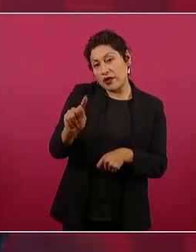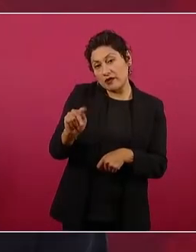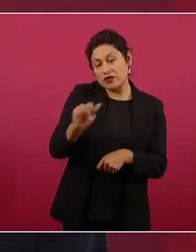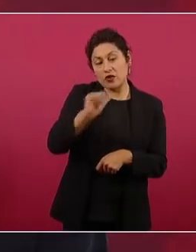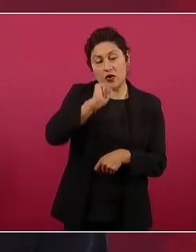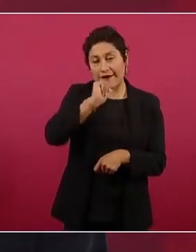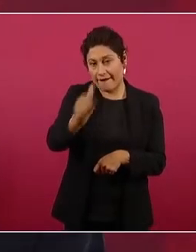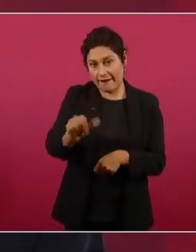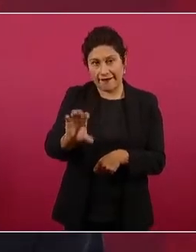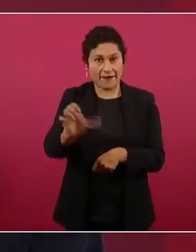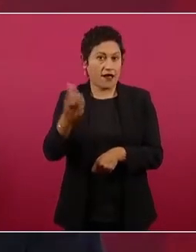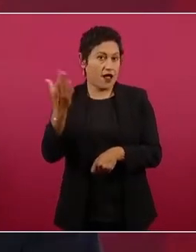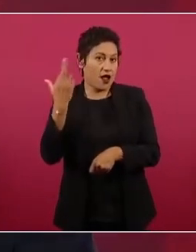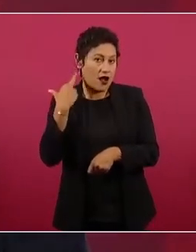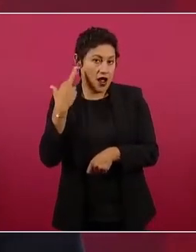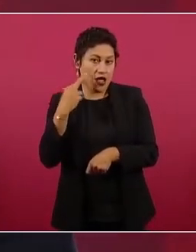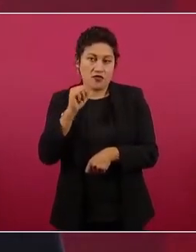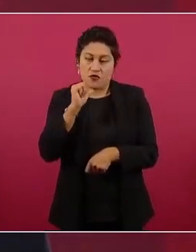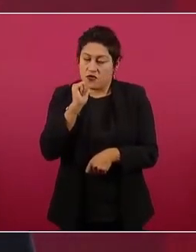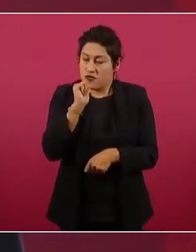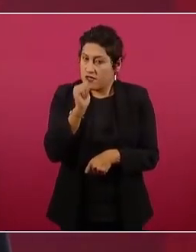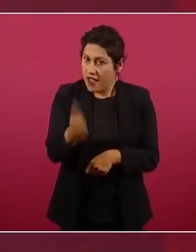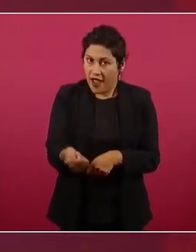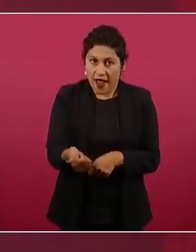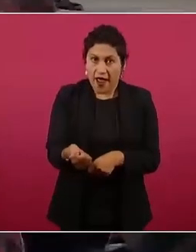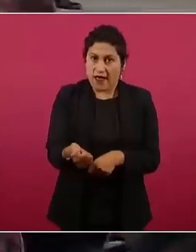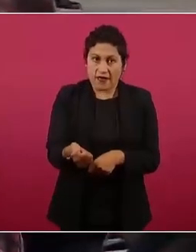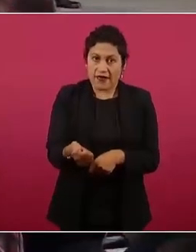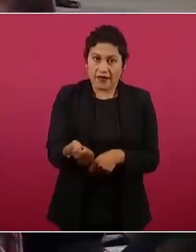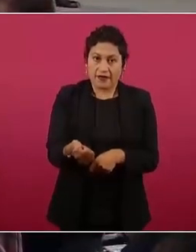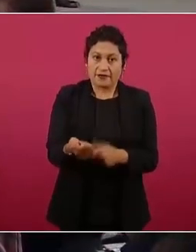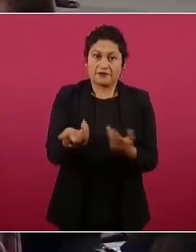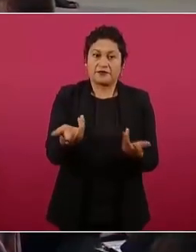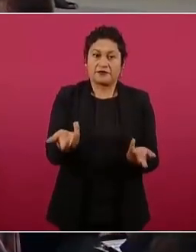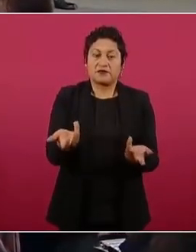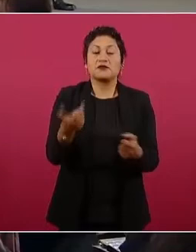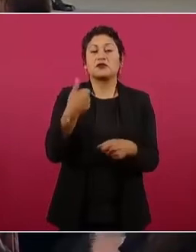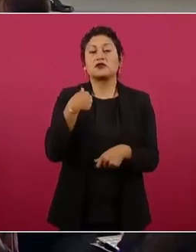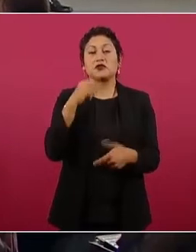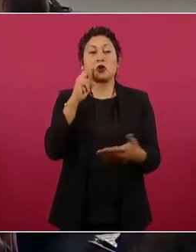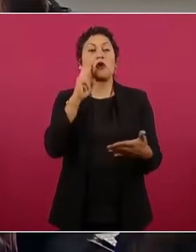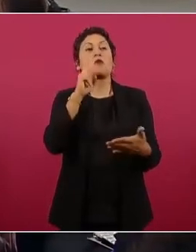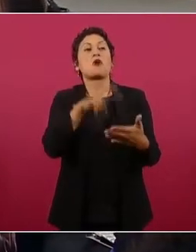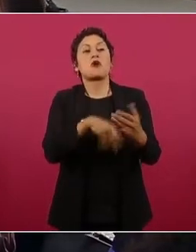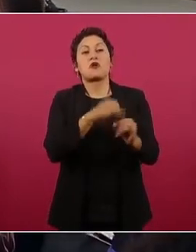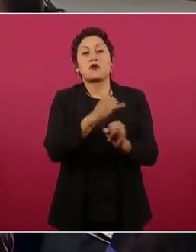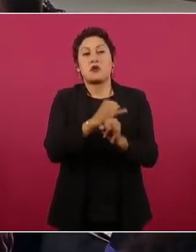ni tenga yo acceso a las redes sociales,